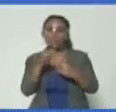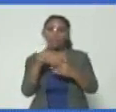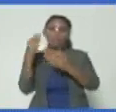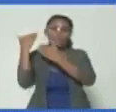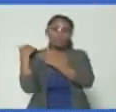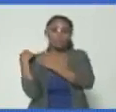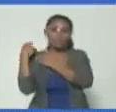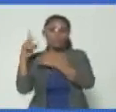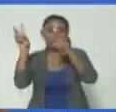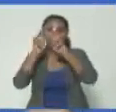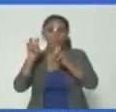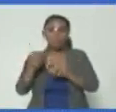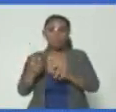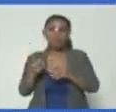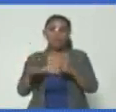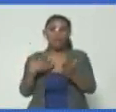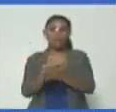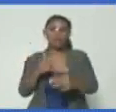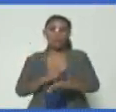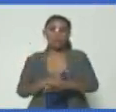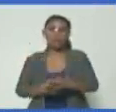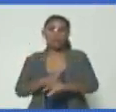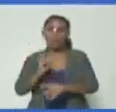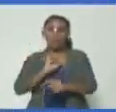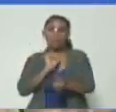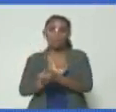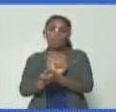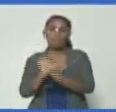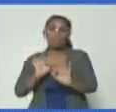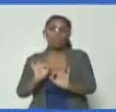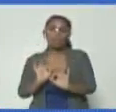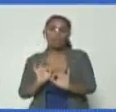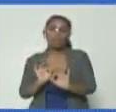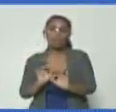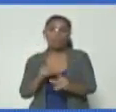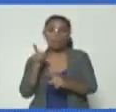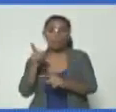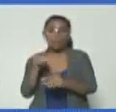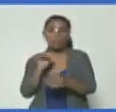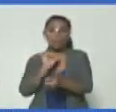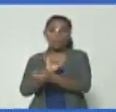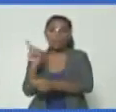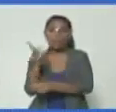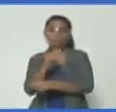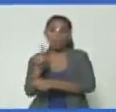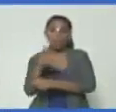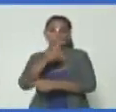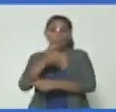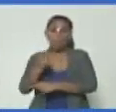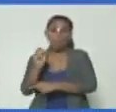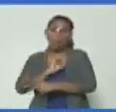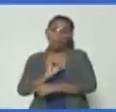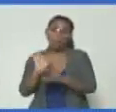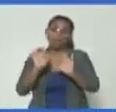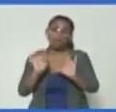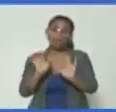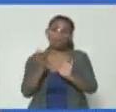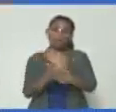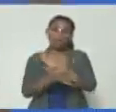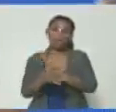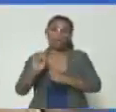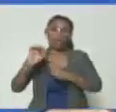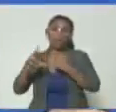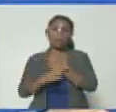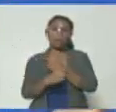serie de investigaciones hasta el momento no han sido detenidos ¿va a haber una detención de estas personas o es nada más me refiero de Juan